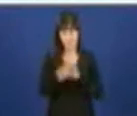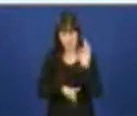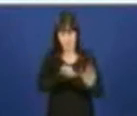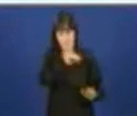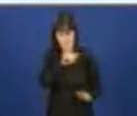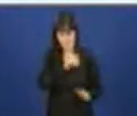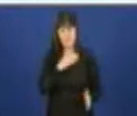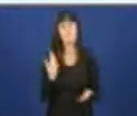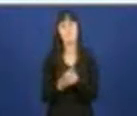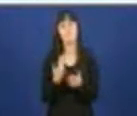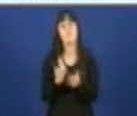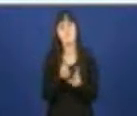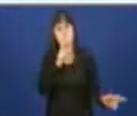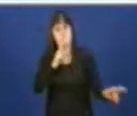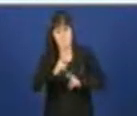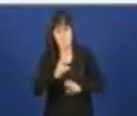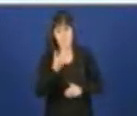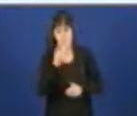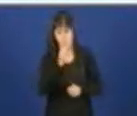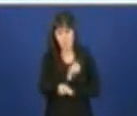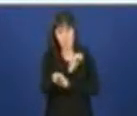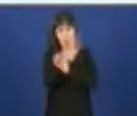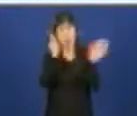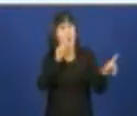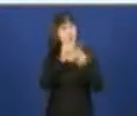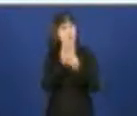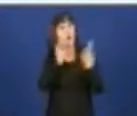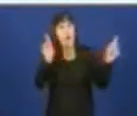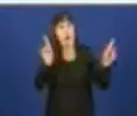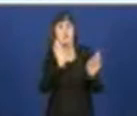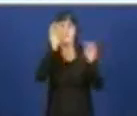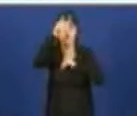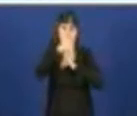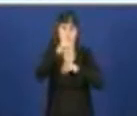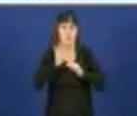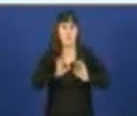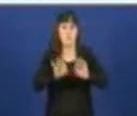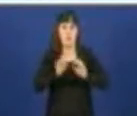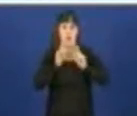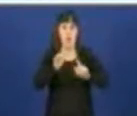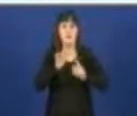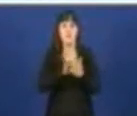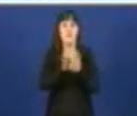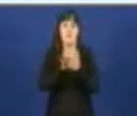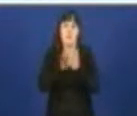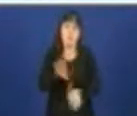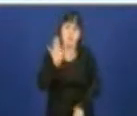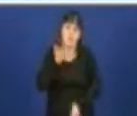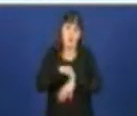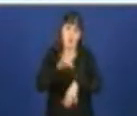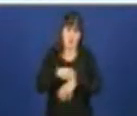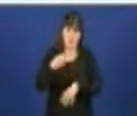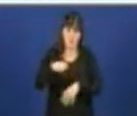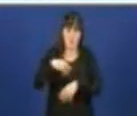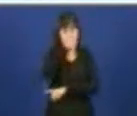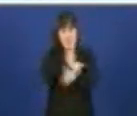representan un motivo especial de atención en todos os servicios de saúde e de preocupación, tanto por xestores como